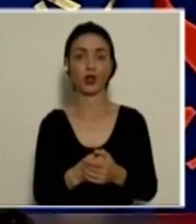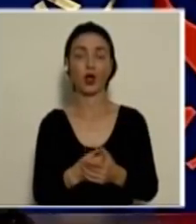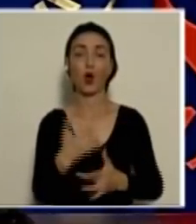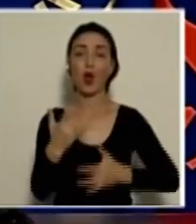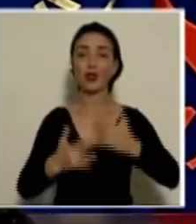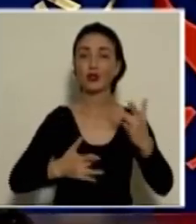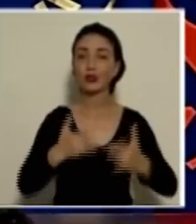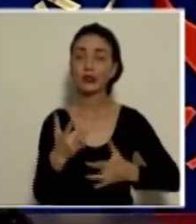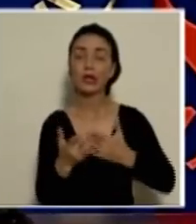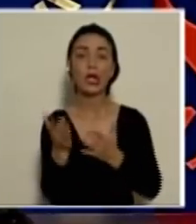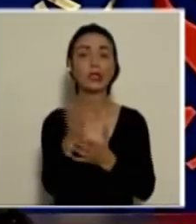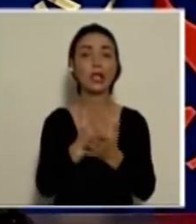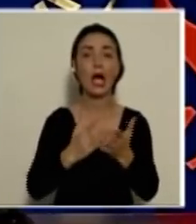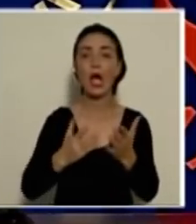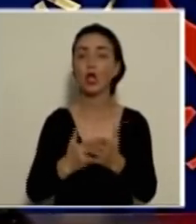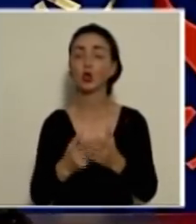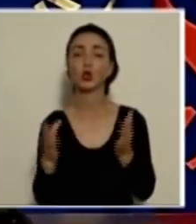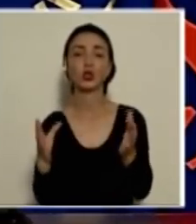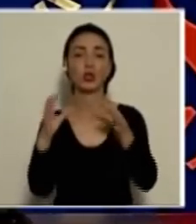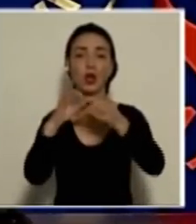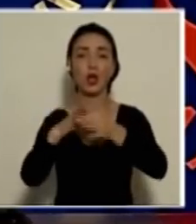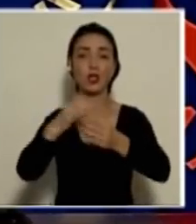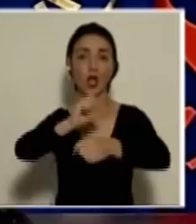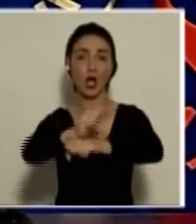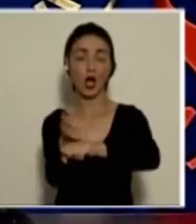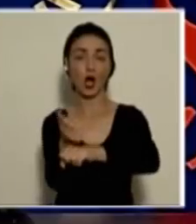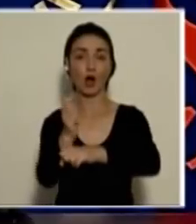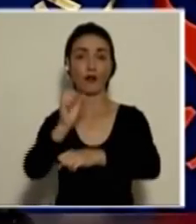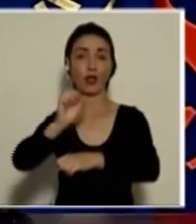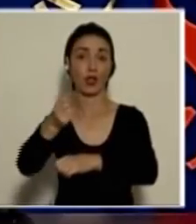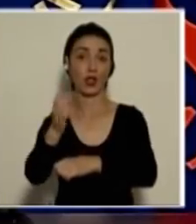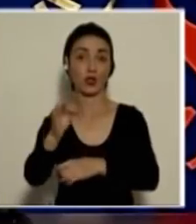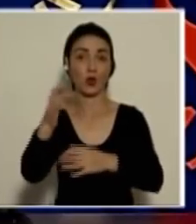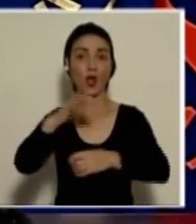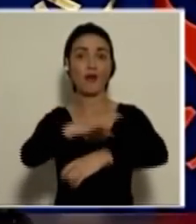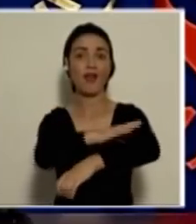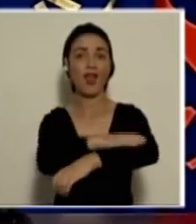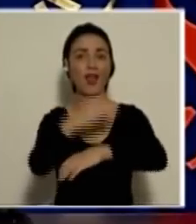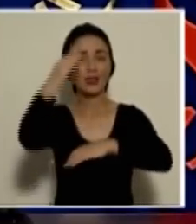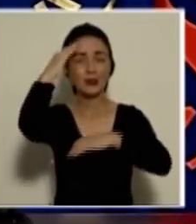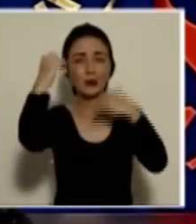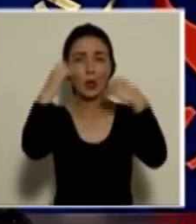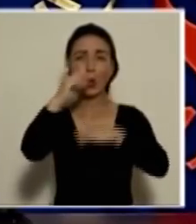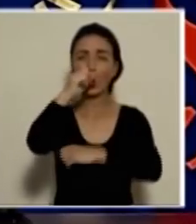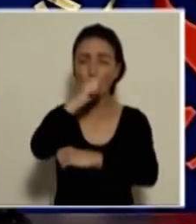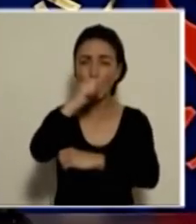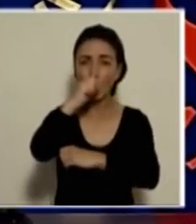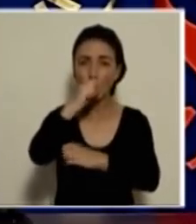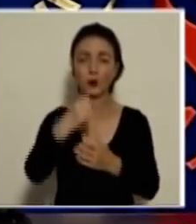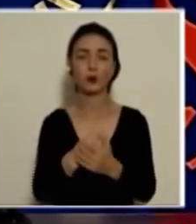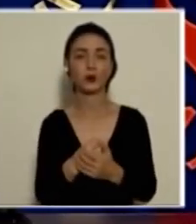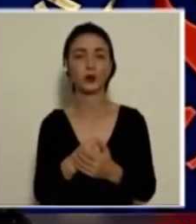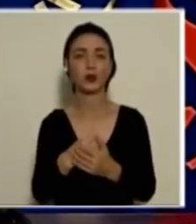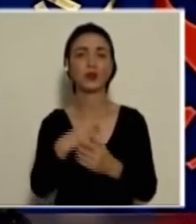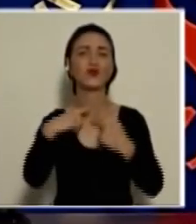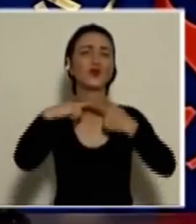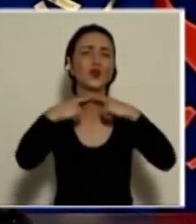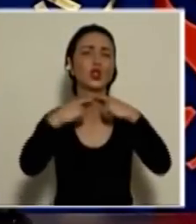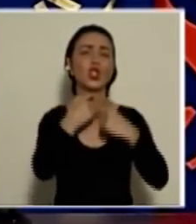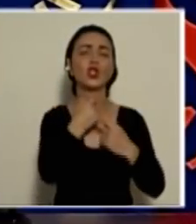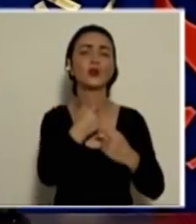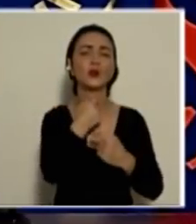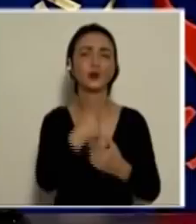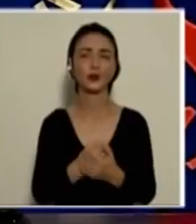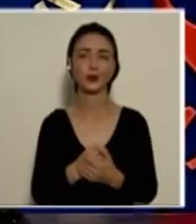algún tipo de sintomatología relacionada con COVID-19, fiebre, dolor de cabeza, tos, dolor de garganta, incluso